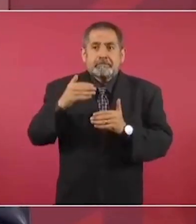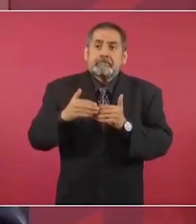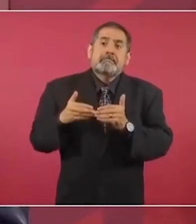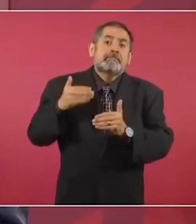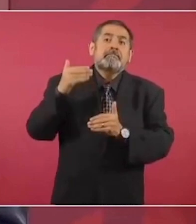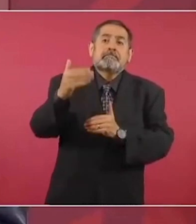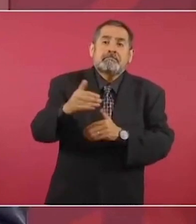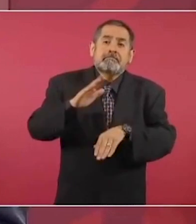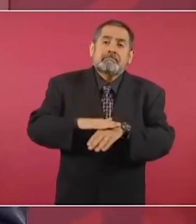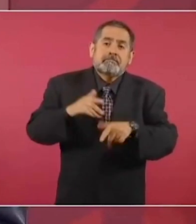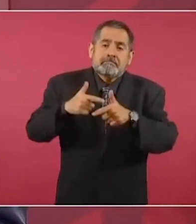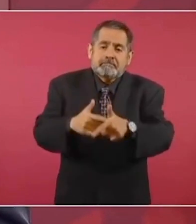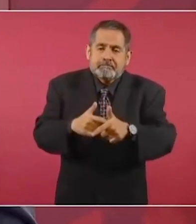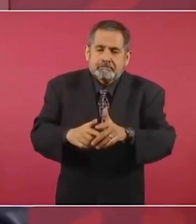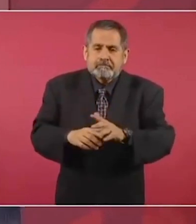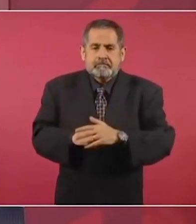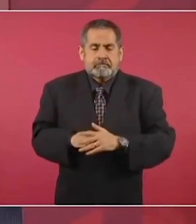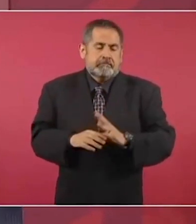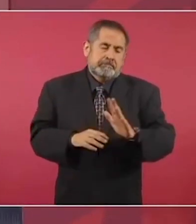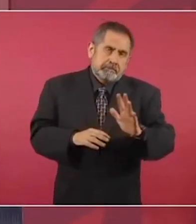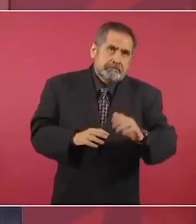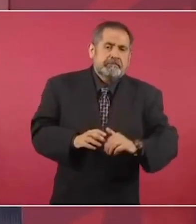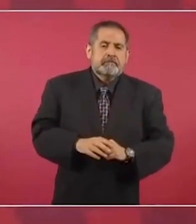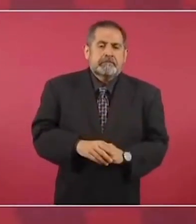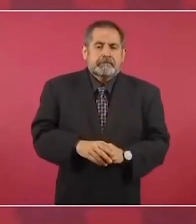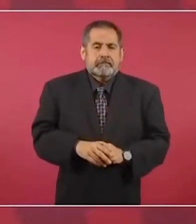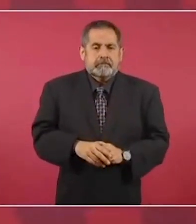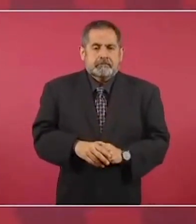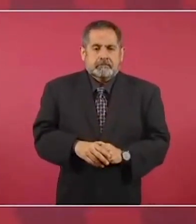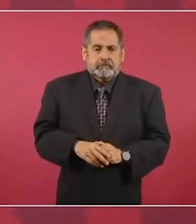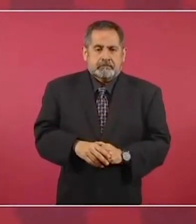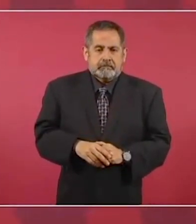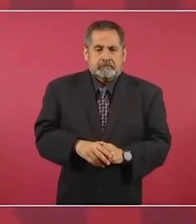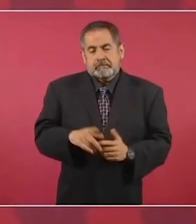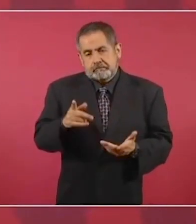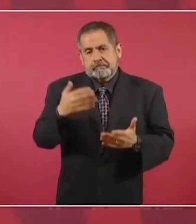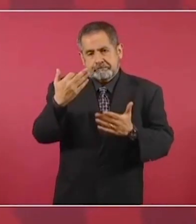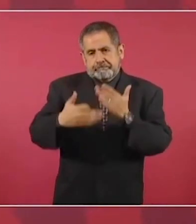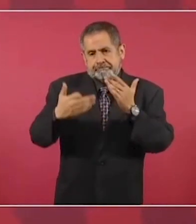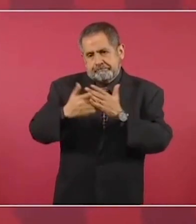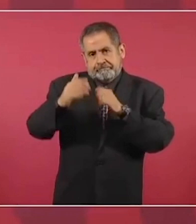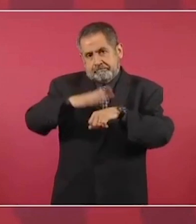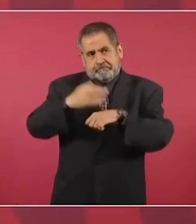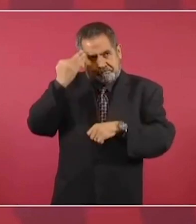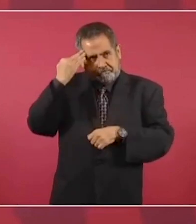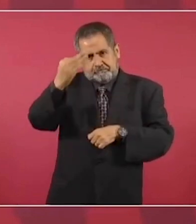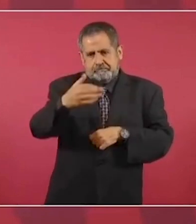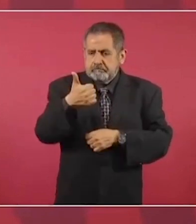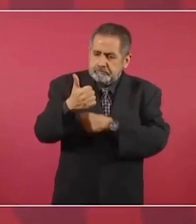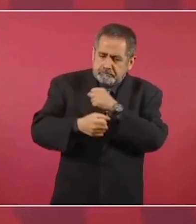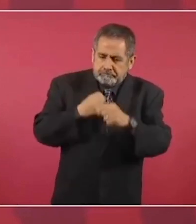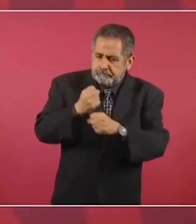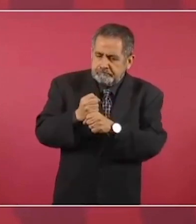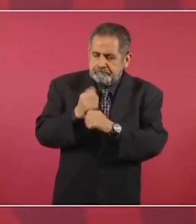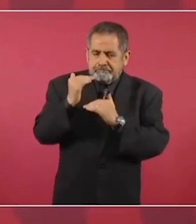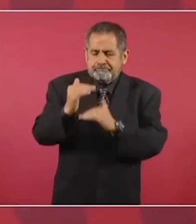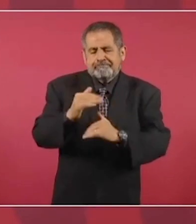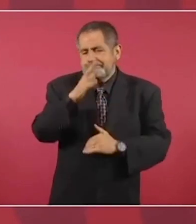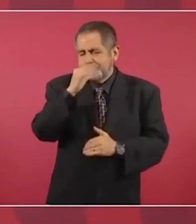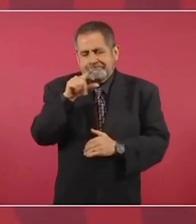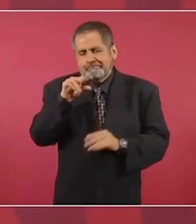y sí, hace falta tiempo, pero